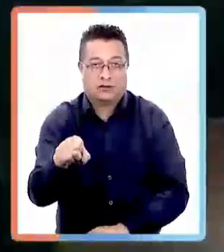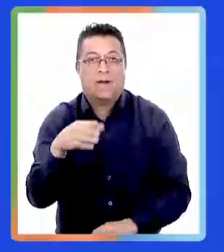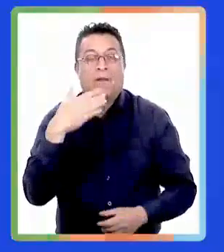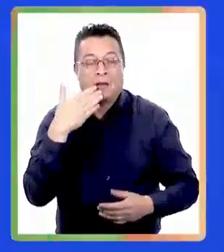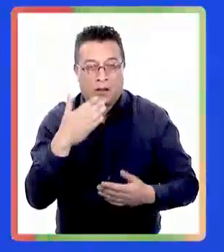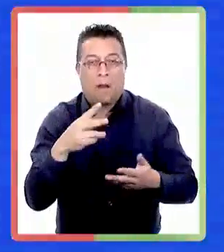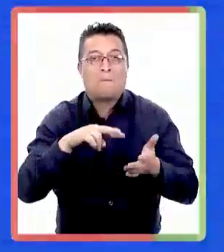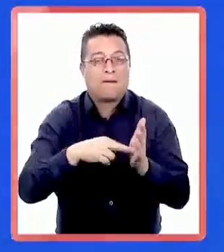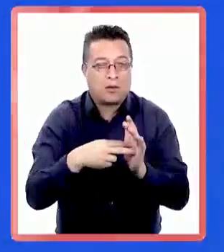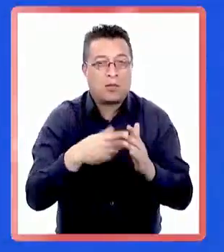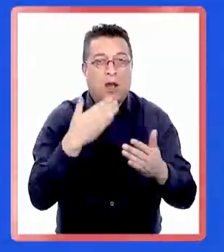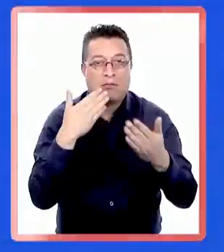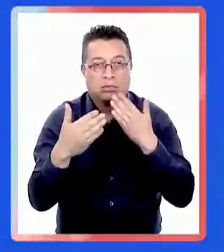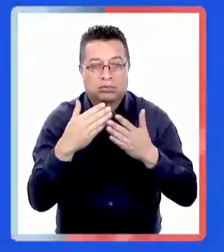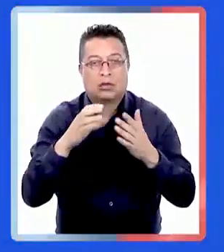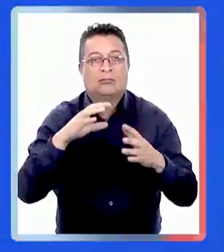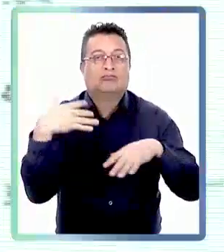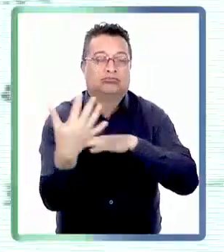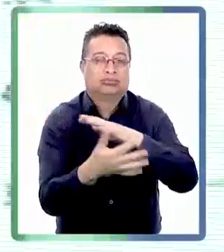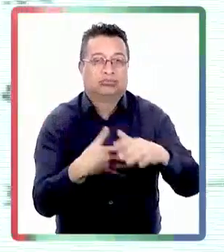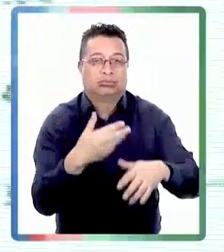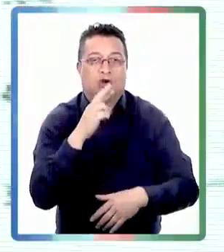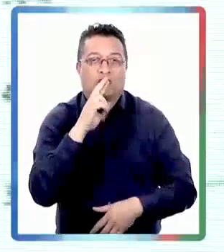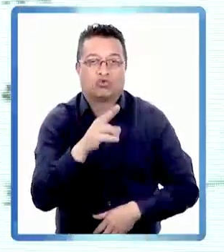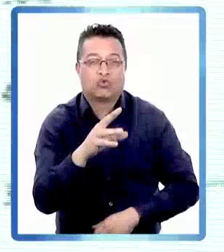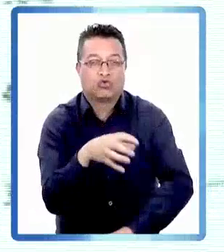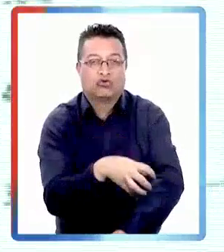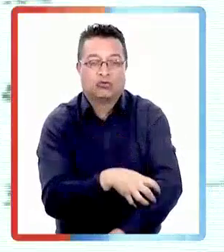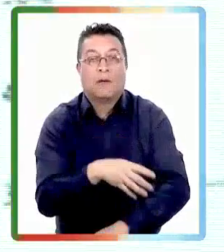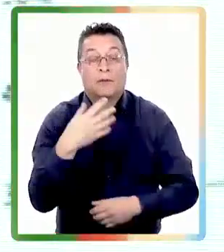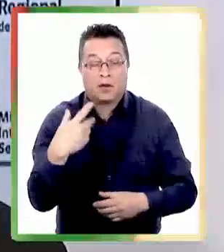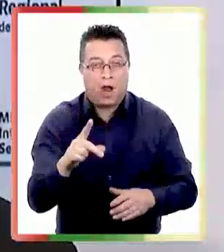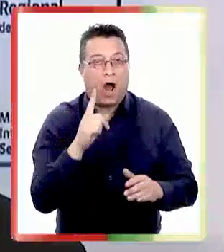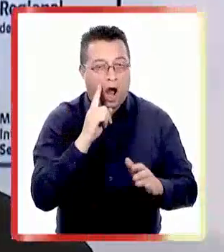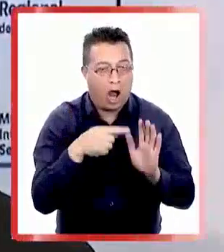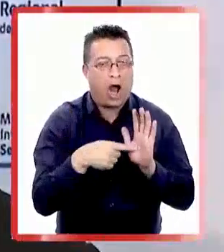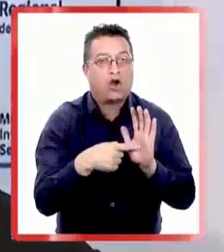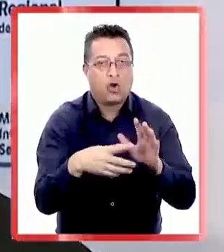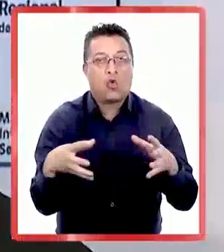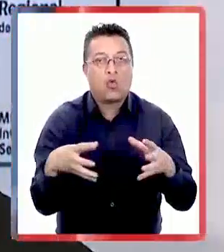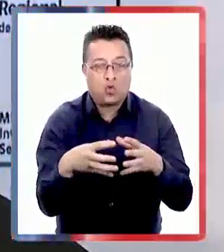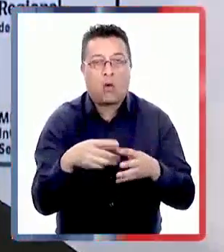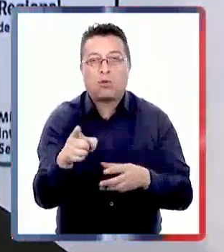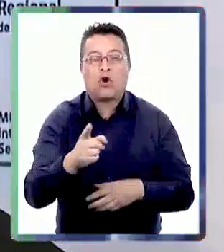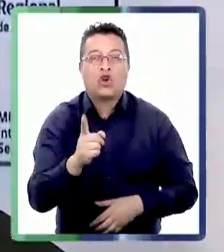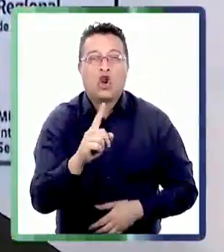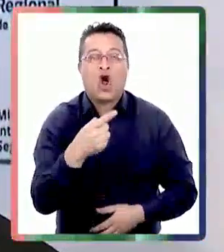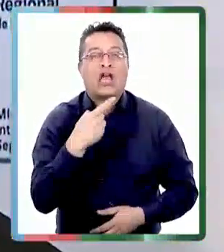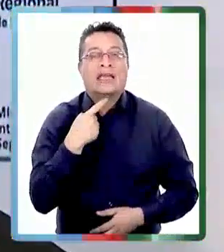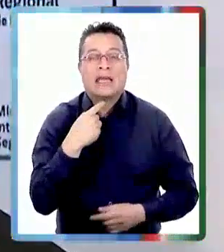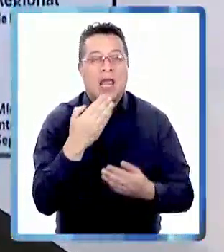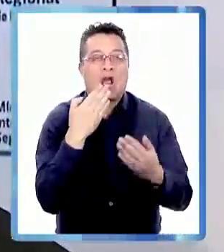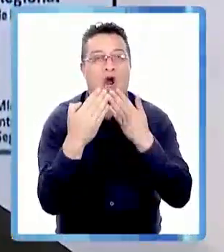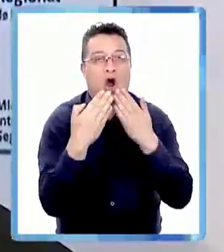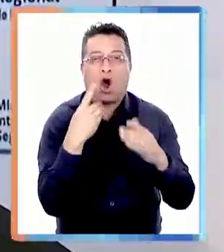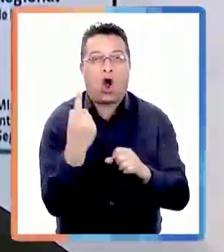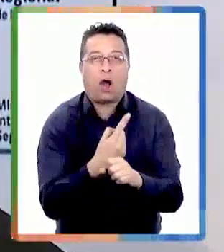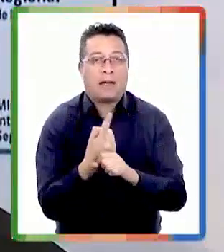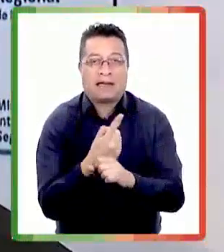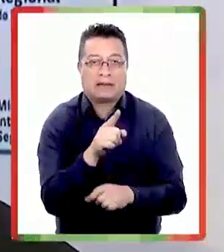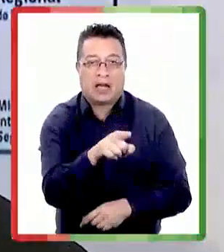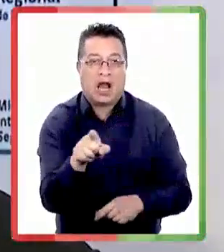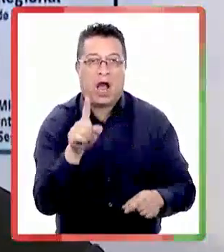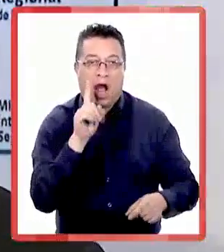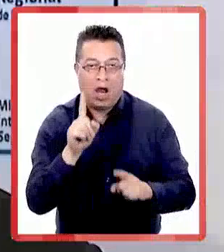la región donde se abordó el problema de la violencia en la macrozona sur hay señales de que hay grupos en esta región que no tienen intención de